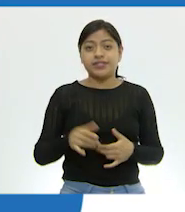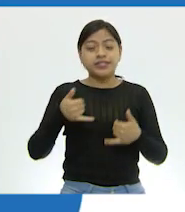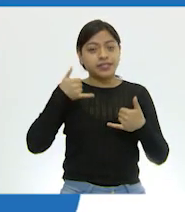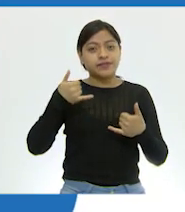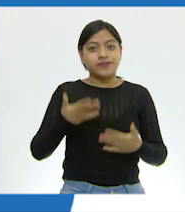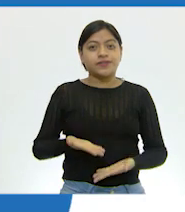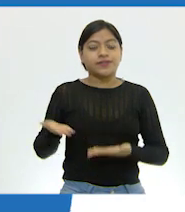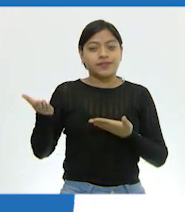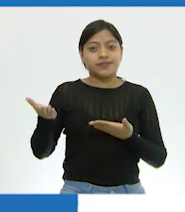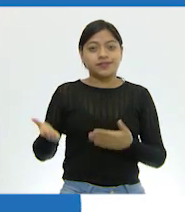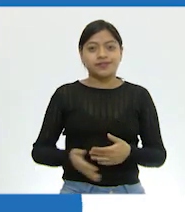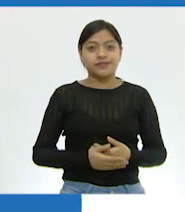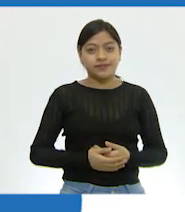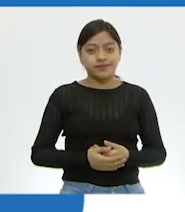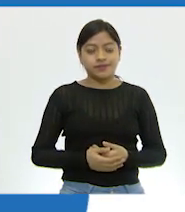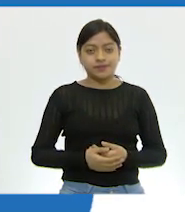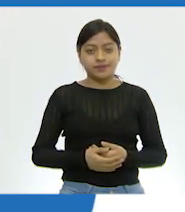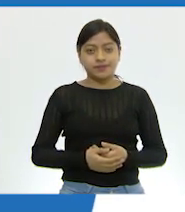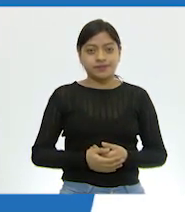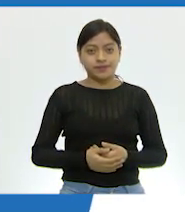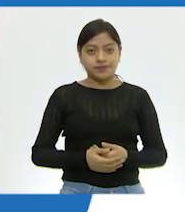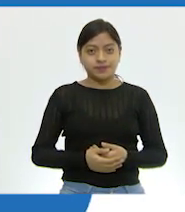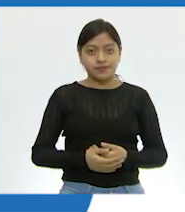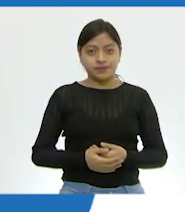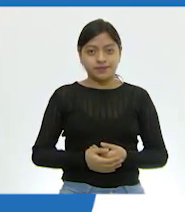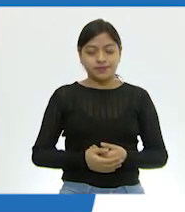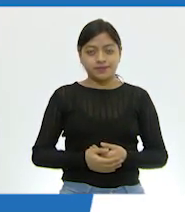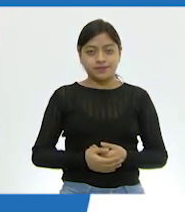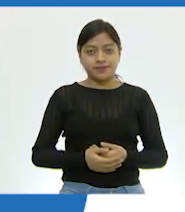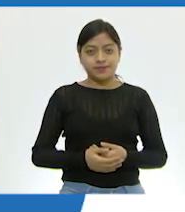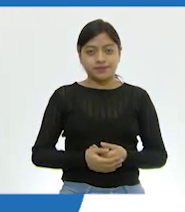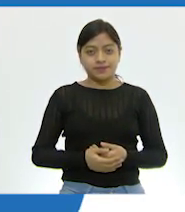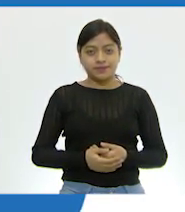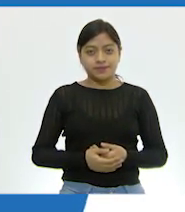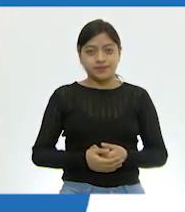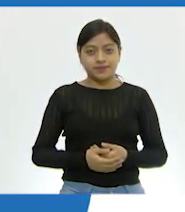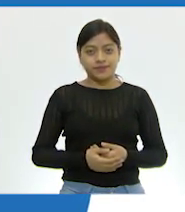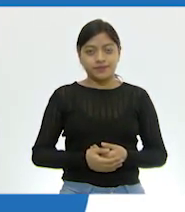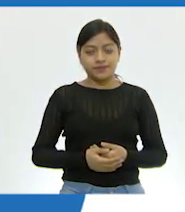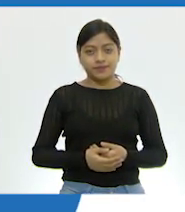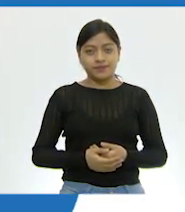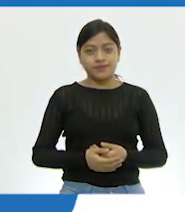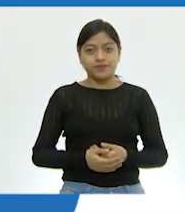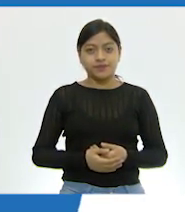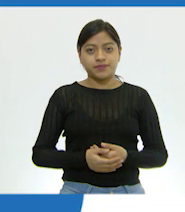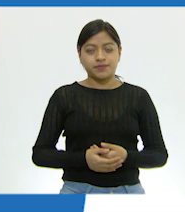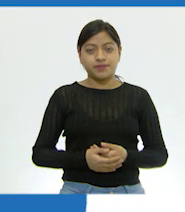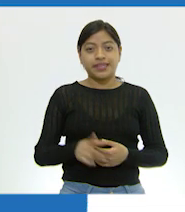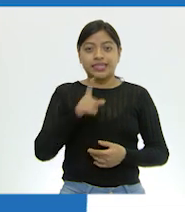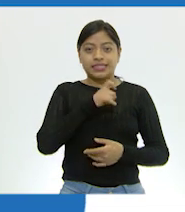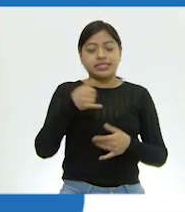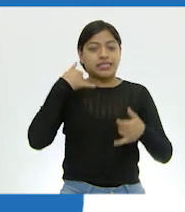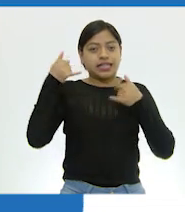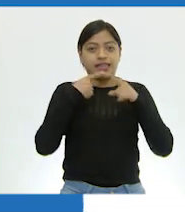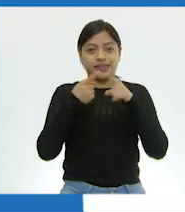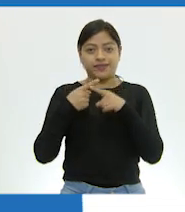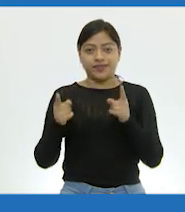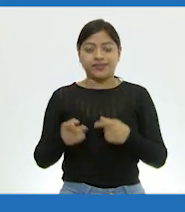teléfono 5541-720413. ¡Cien líneas!